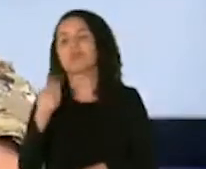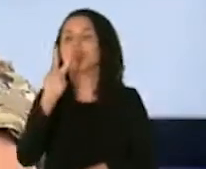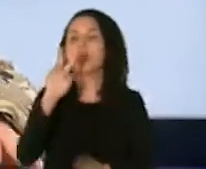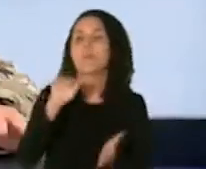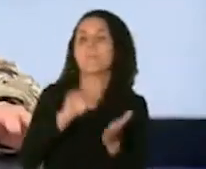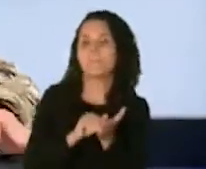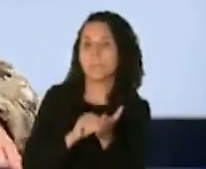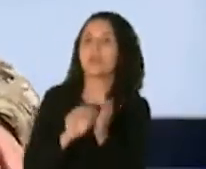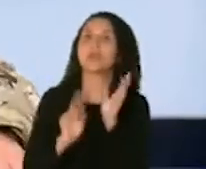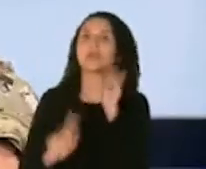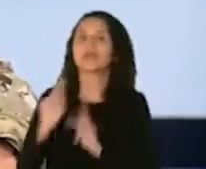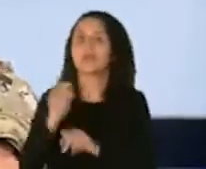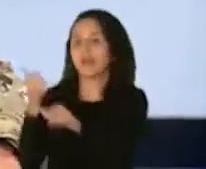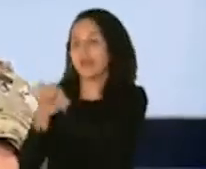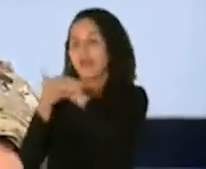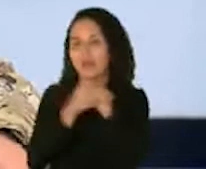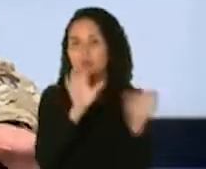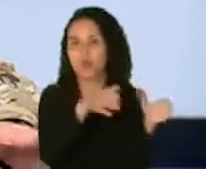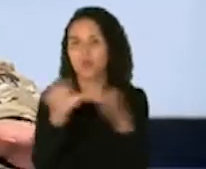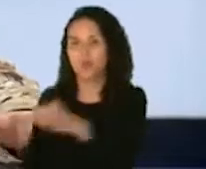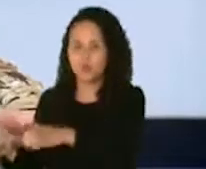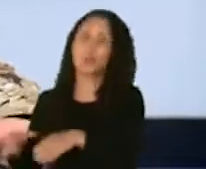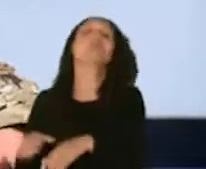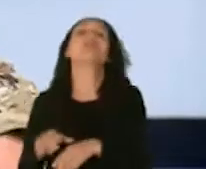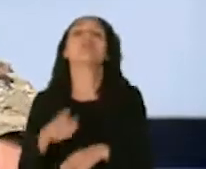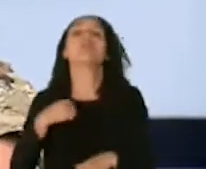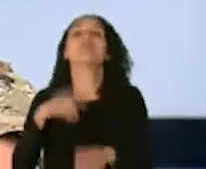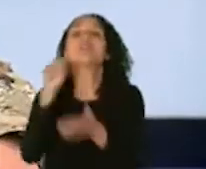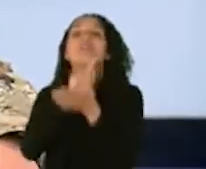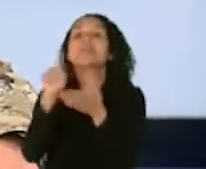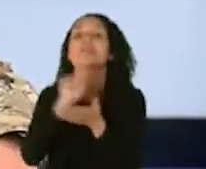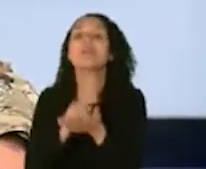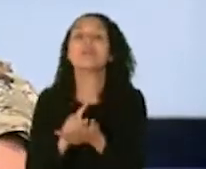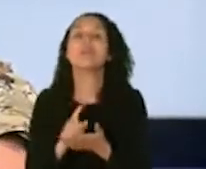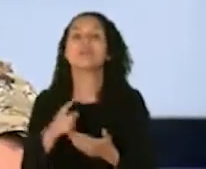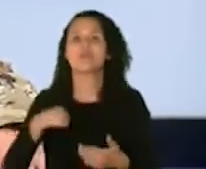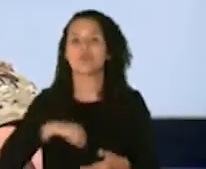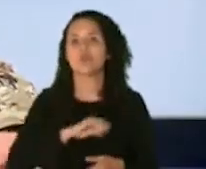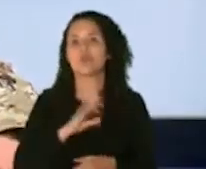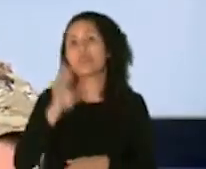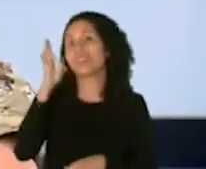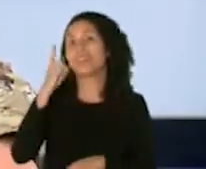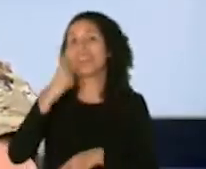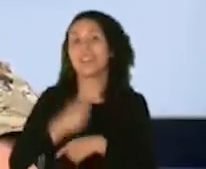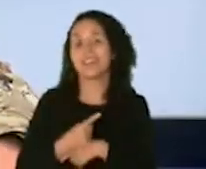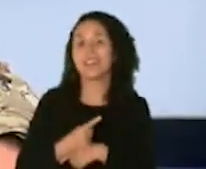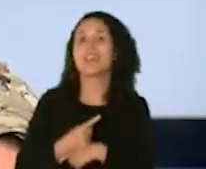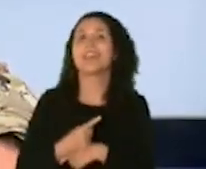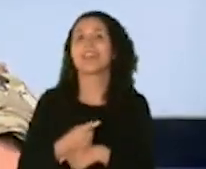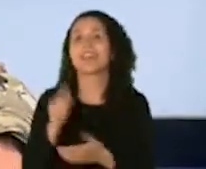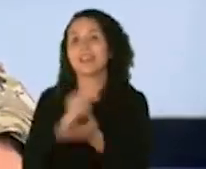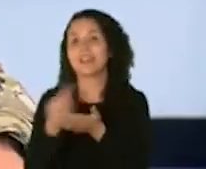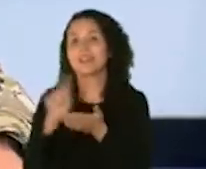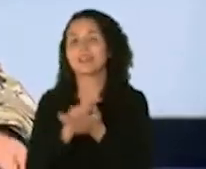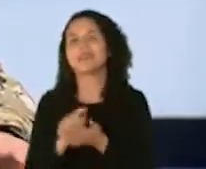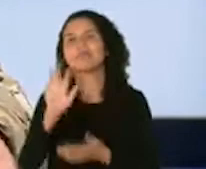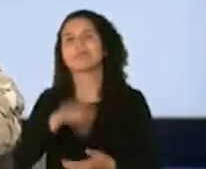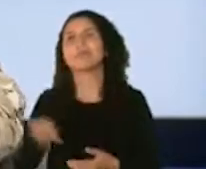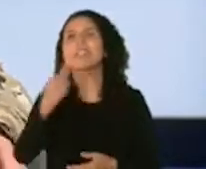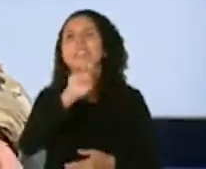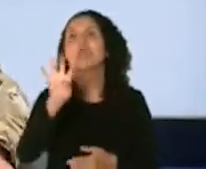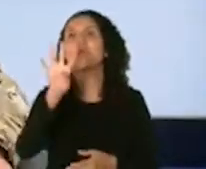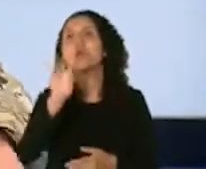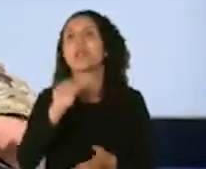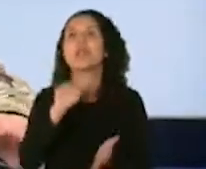personas por cada uno de los sites, o que semanalmente estaremos trabajando siete días a la semana. Estamos hablando de cerca de 140 mil personas